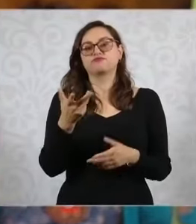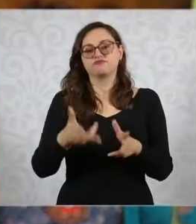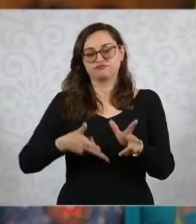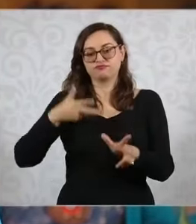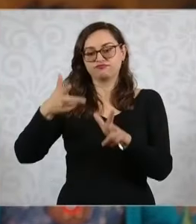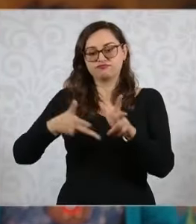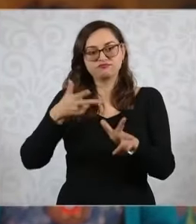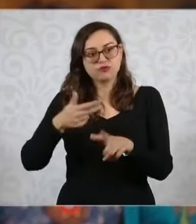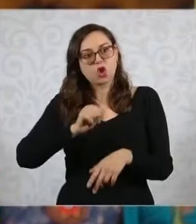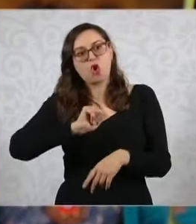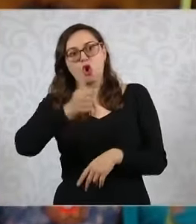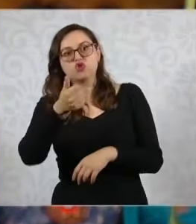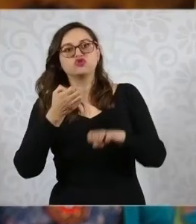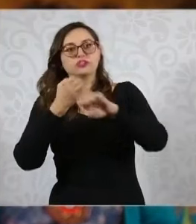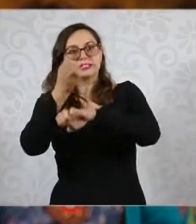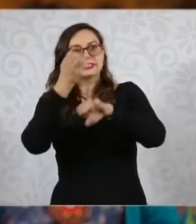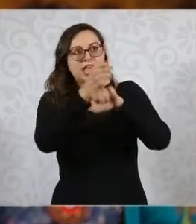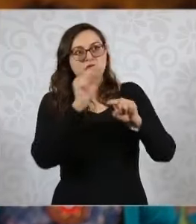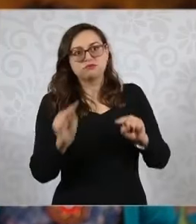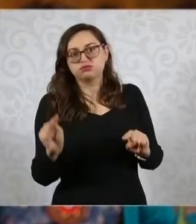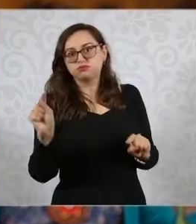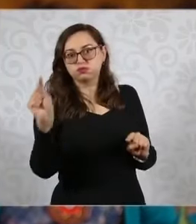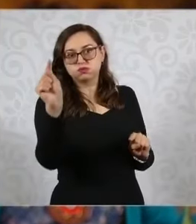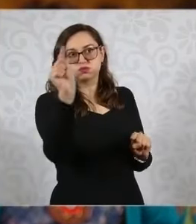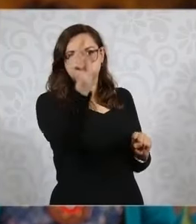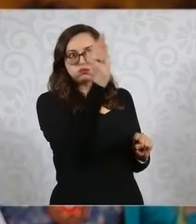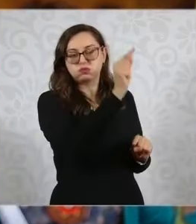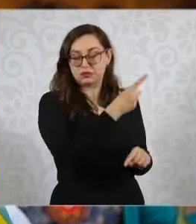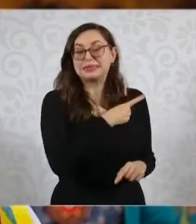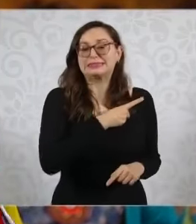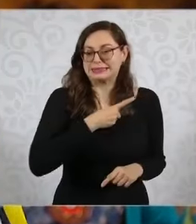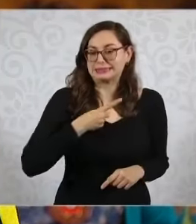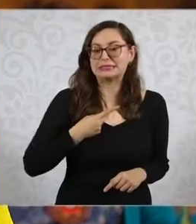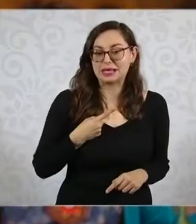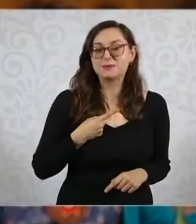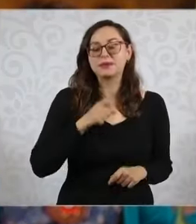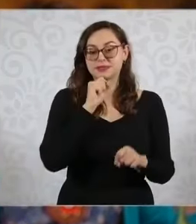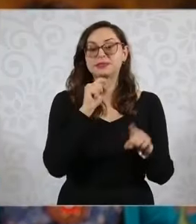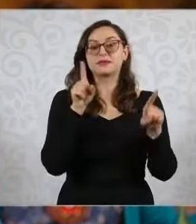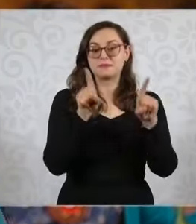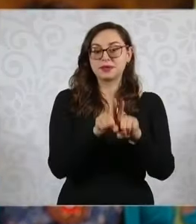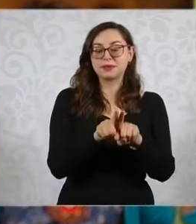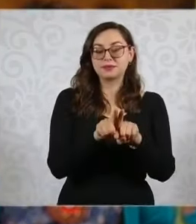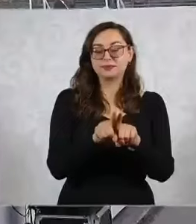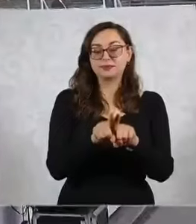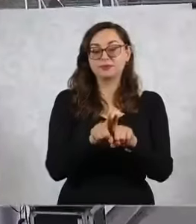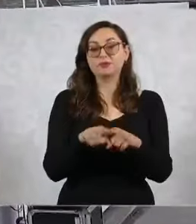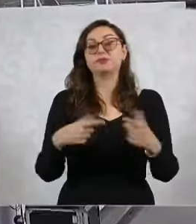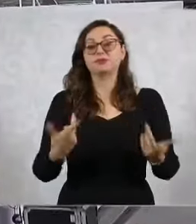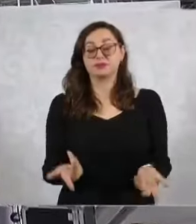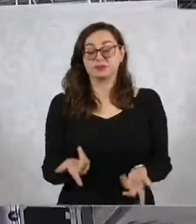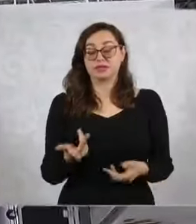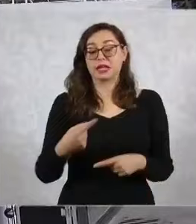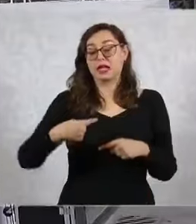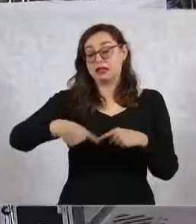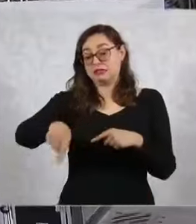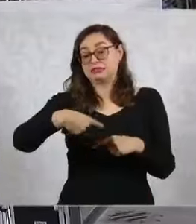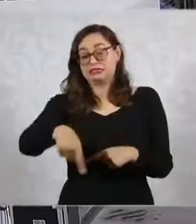trenes. Este fin de semana, el domingo,